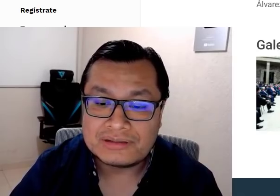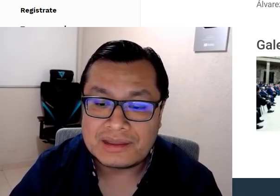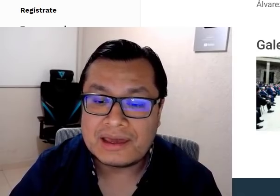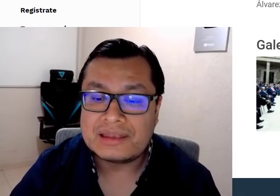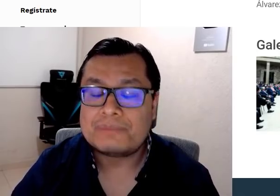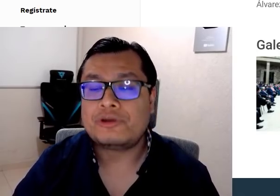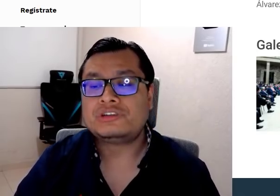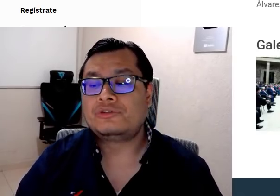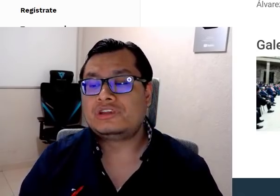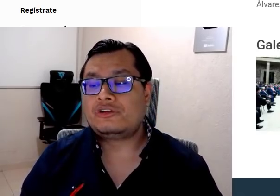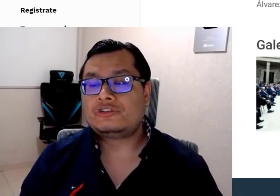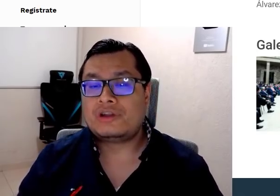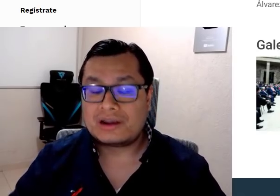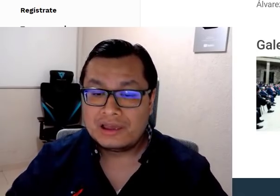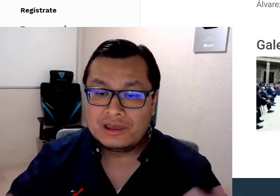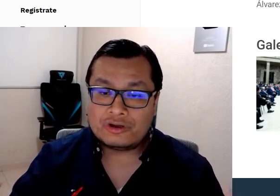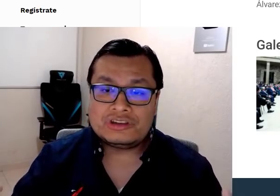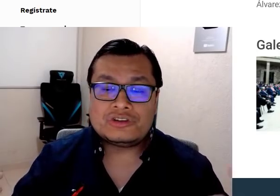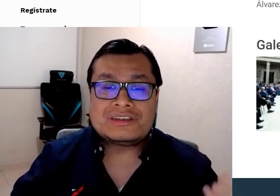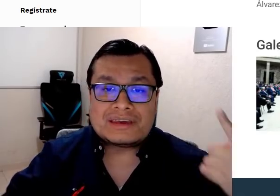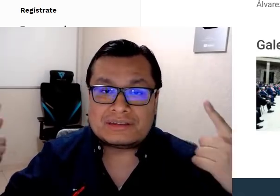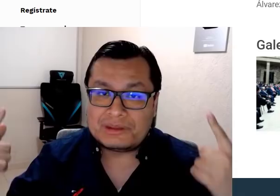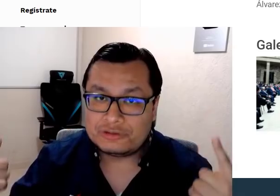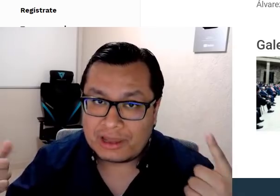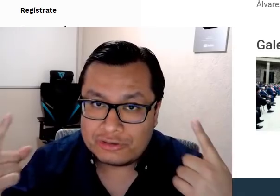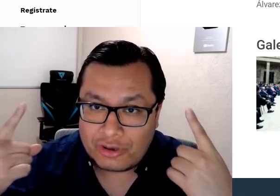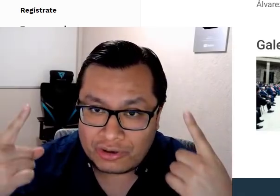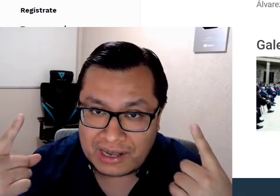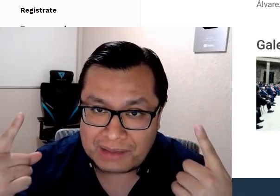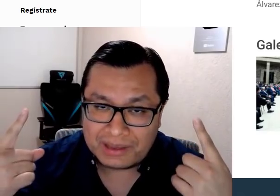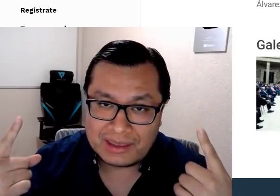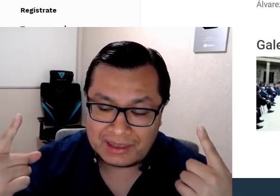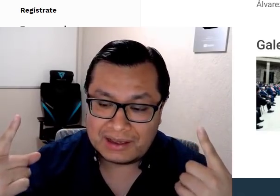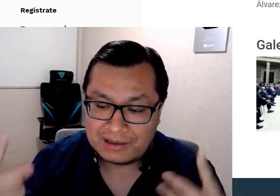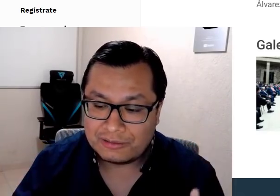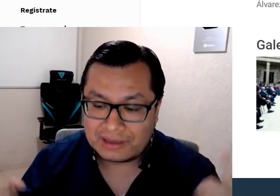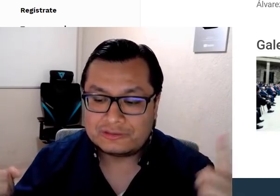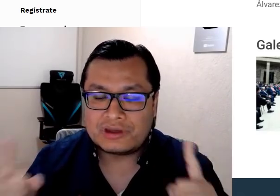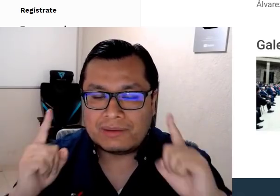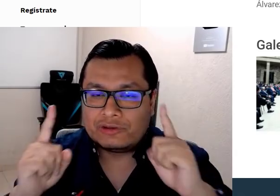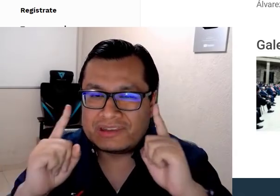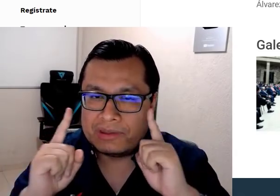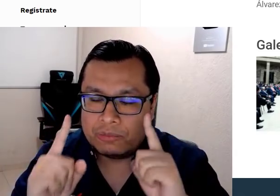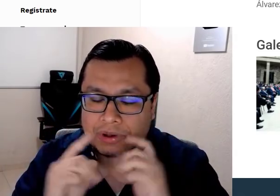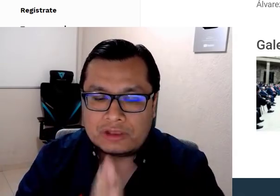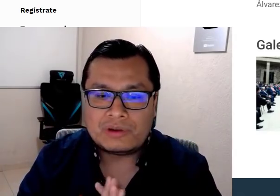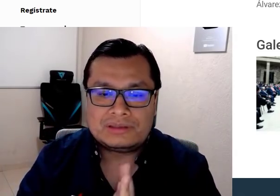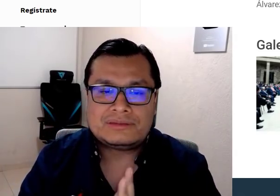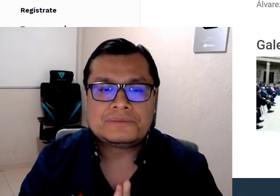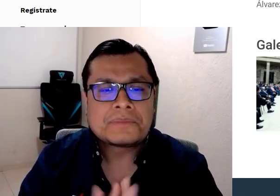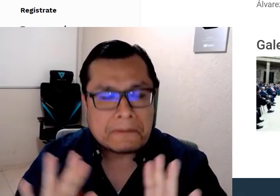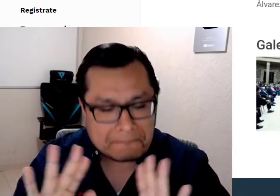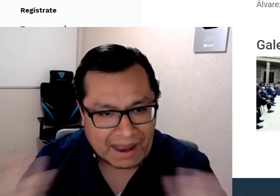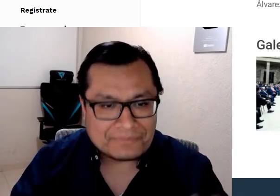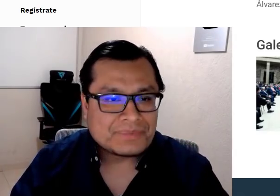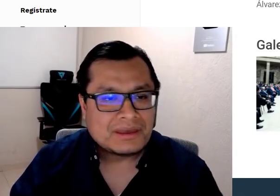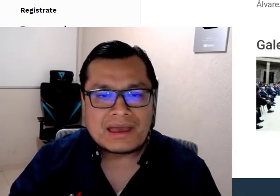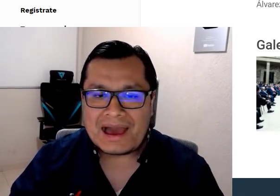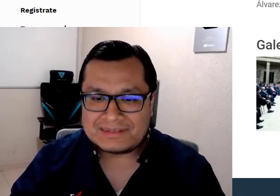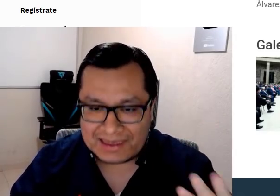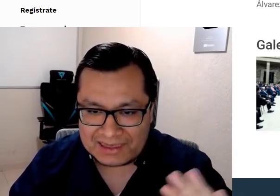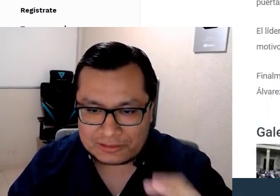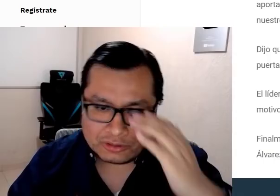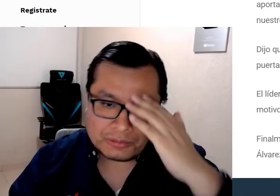semiescolarizada en el próximo ciclo escolar. Condiciones que se mencionaron hoy en la mañanera. Estoy grabando este video un poquito antes. Va,